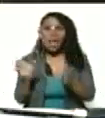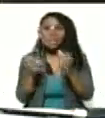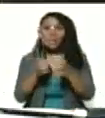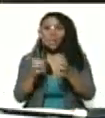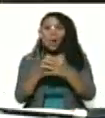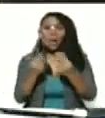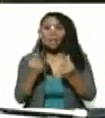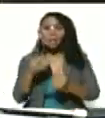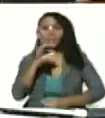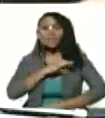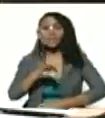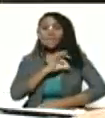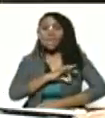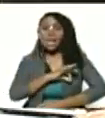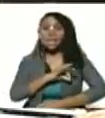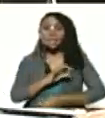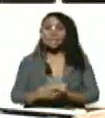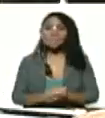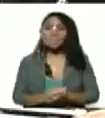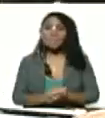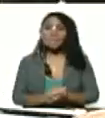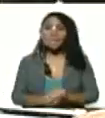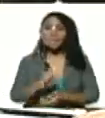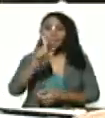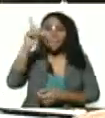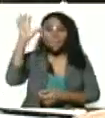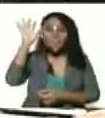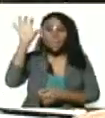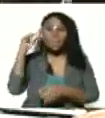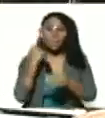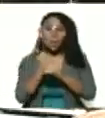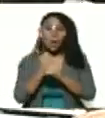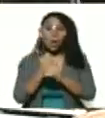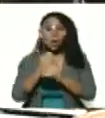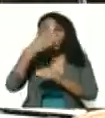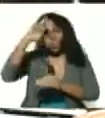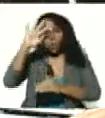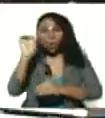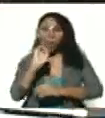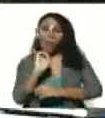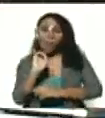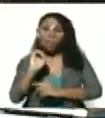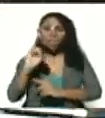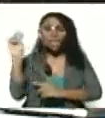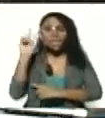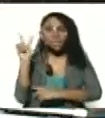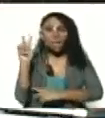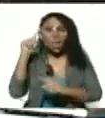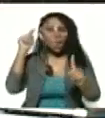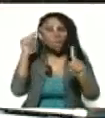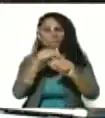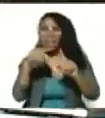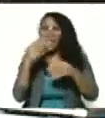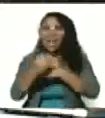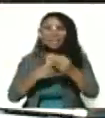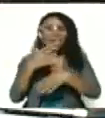económico y social de un país como Cuba o Venezuela? El objetivo es que se rinda.